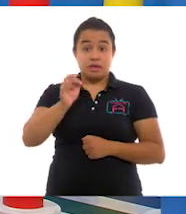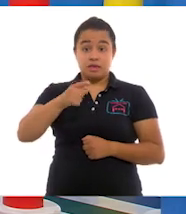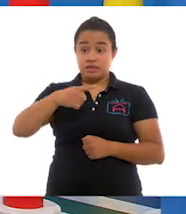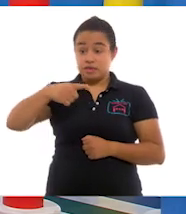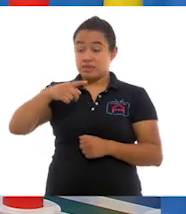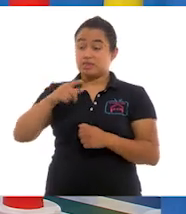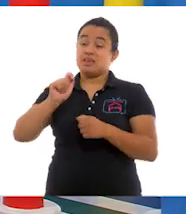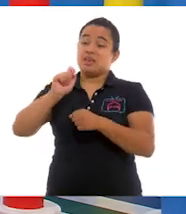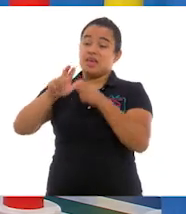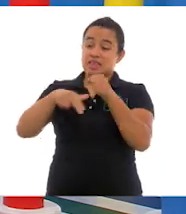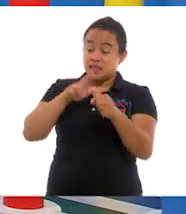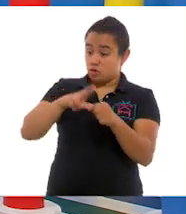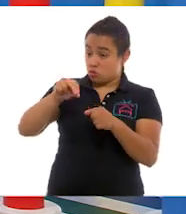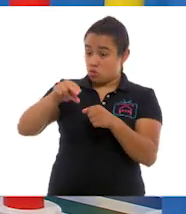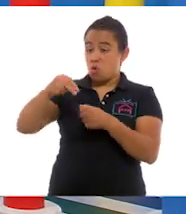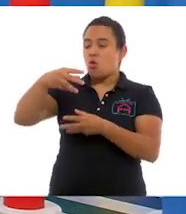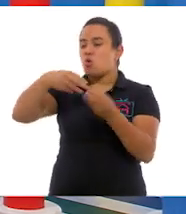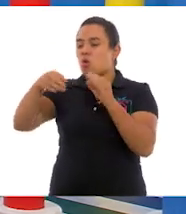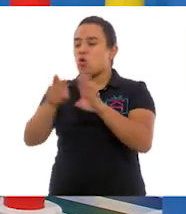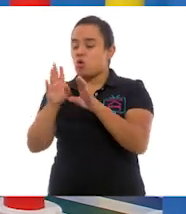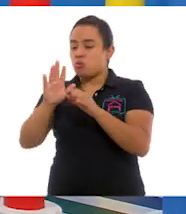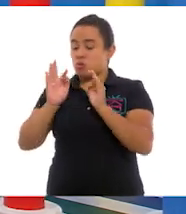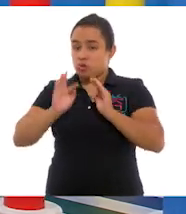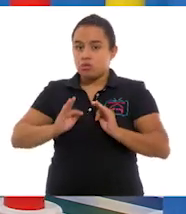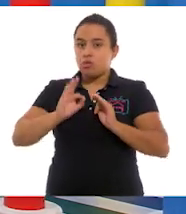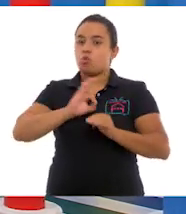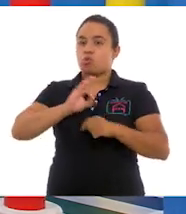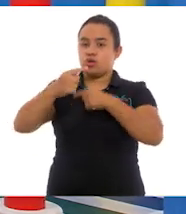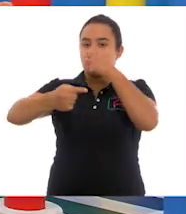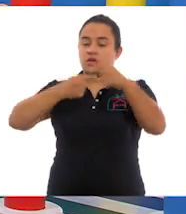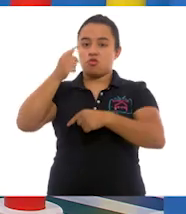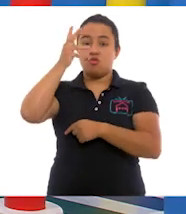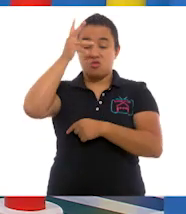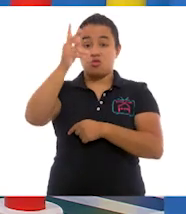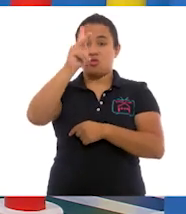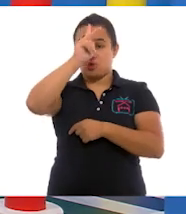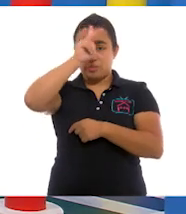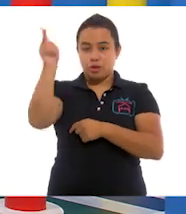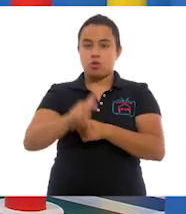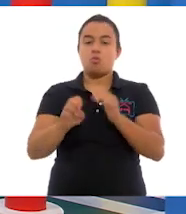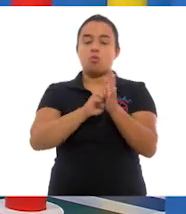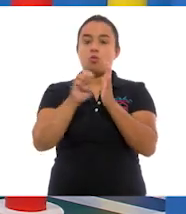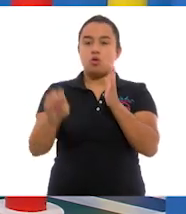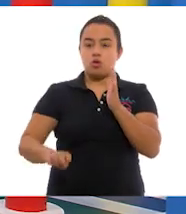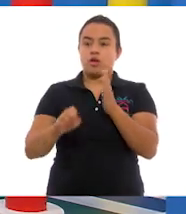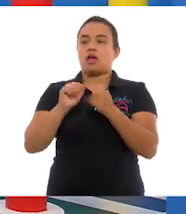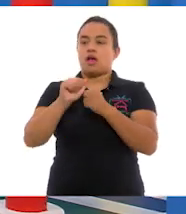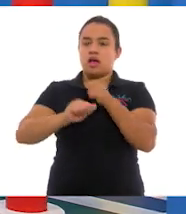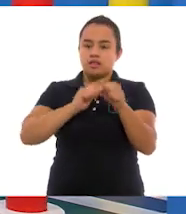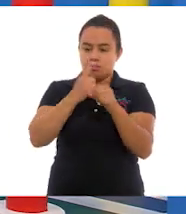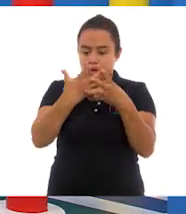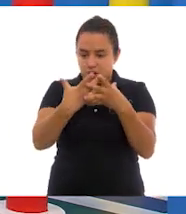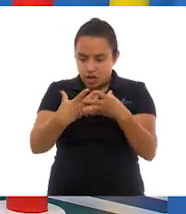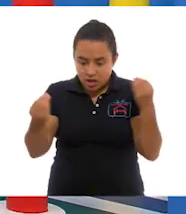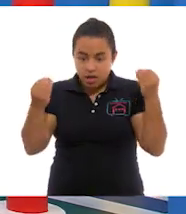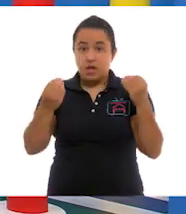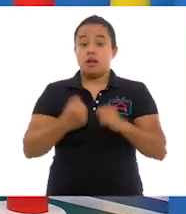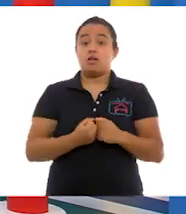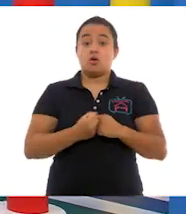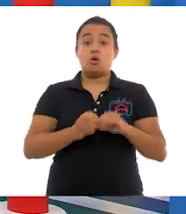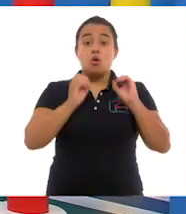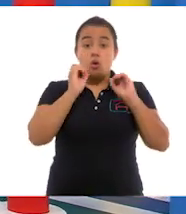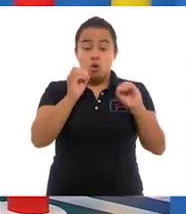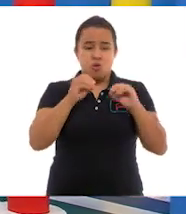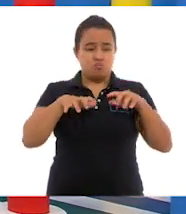armónica con la naturaleza, podría haber consecuencias graves para el ambiente, como la extinción de especies, la aparición de